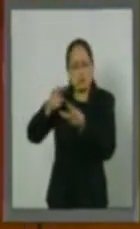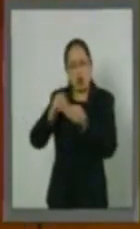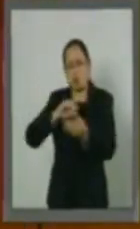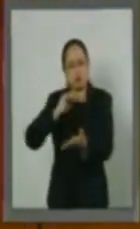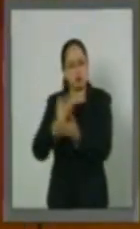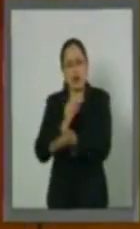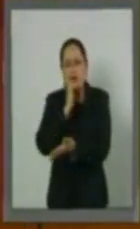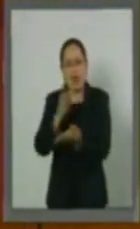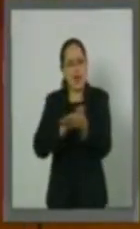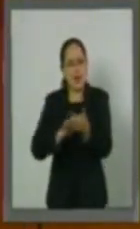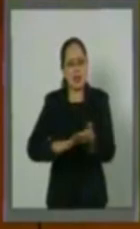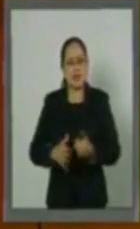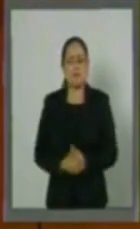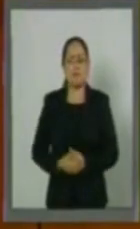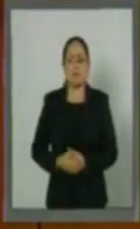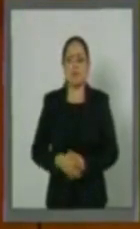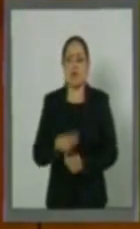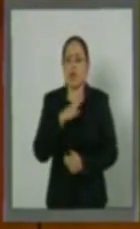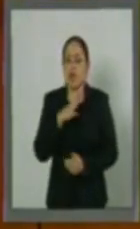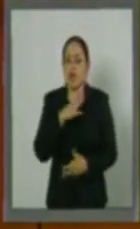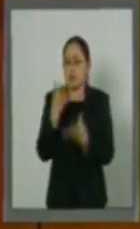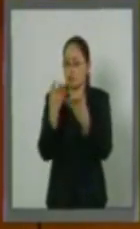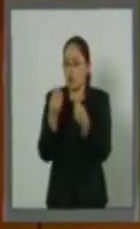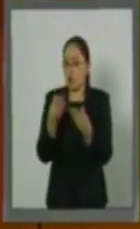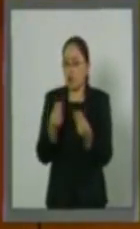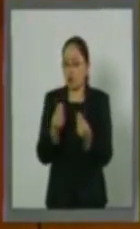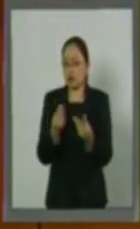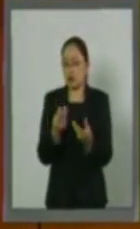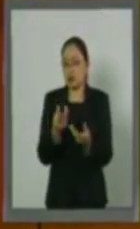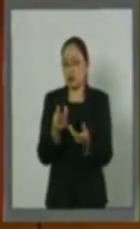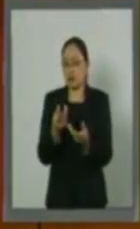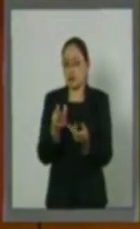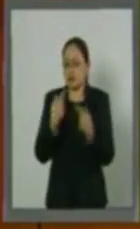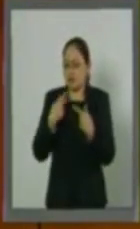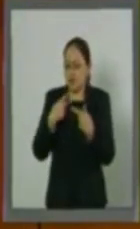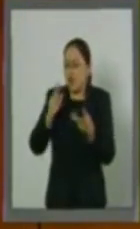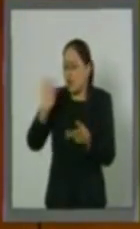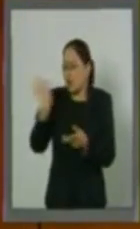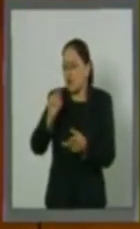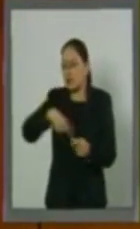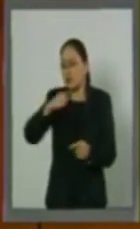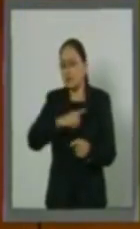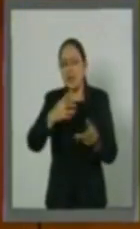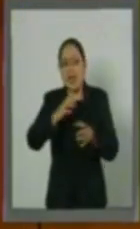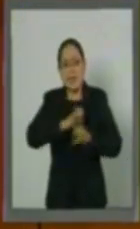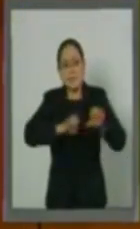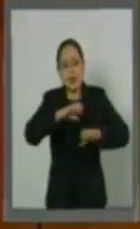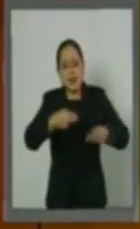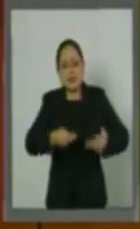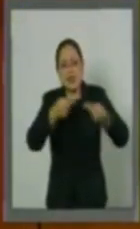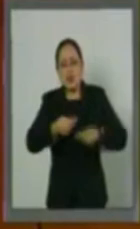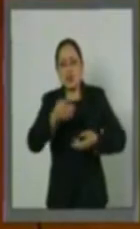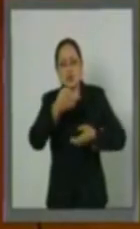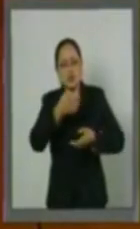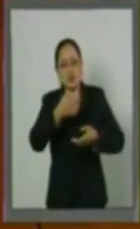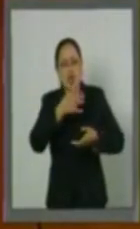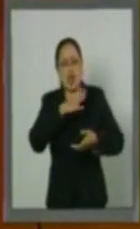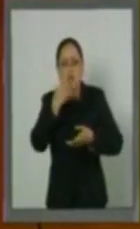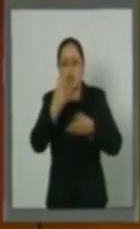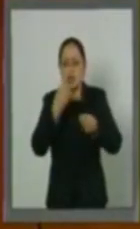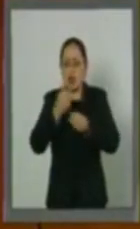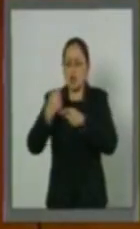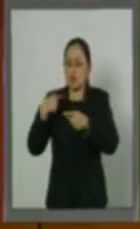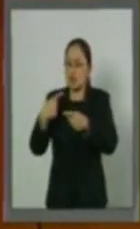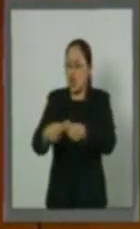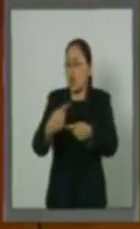Existe un número importante que no tuvieron éxito en cuatro años y